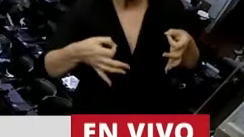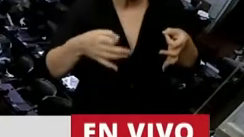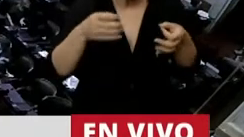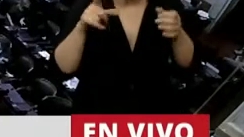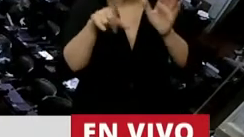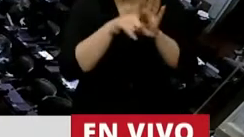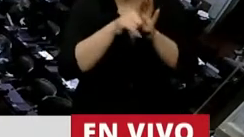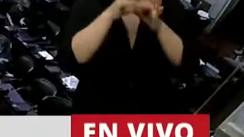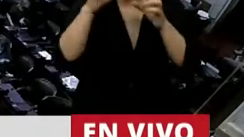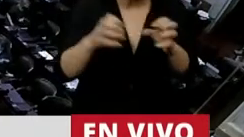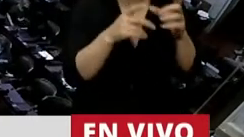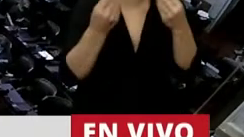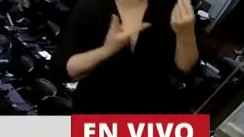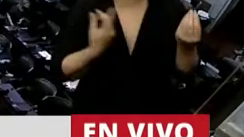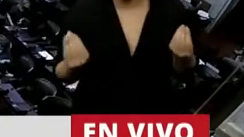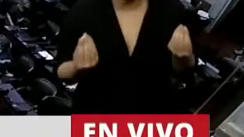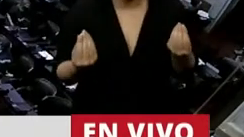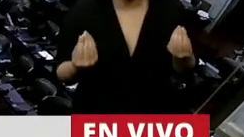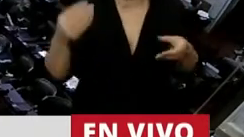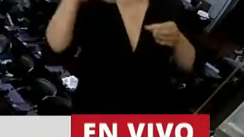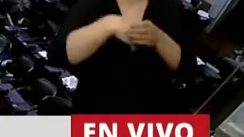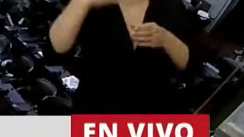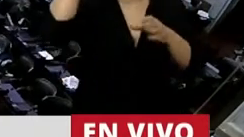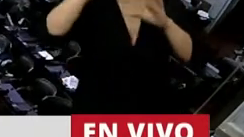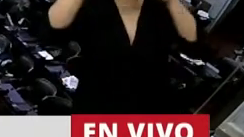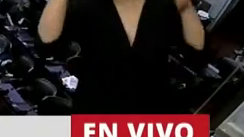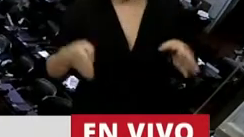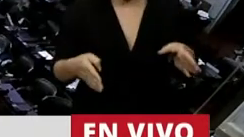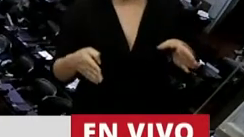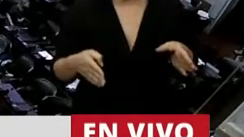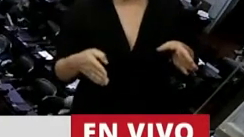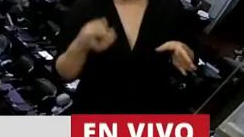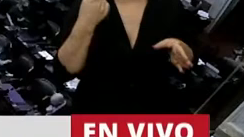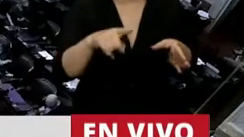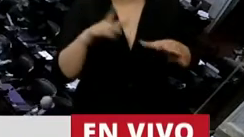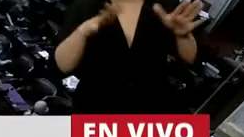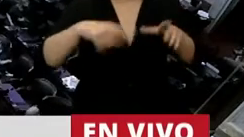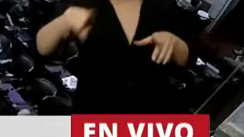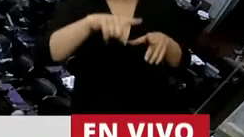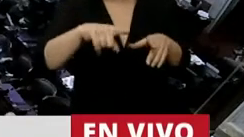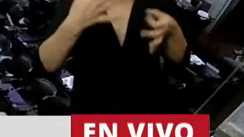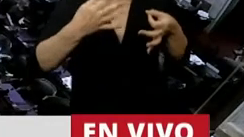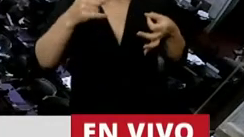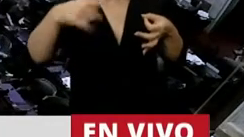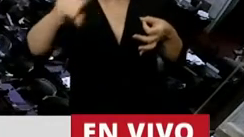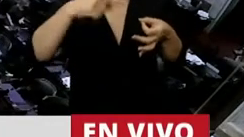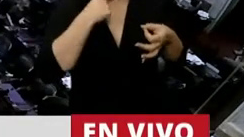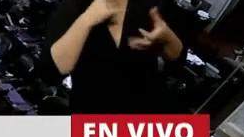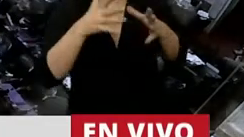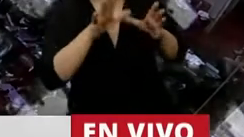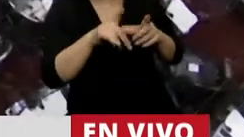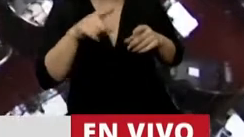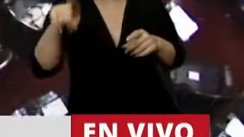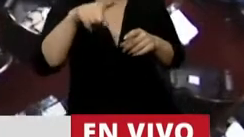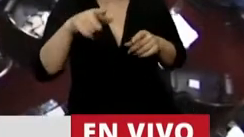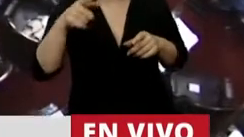definen en el Congreso de la Nación. Pero cuando las cosas no salen a su gusto, son los primeros que van a empujar para